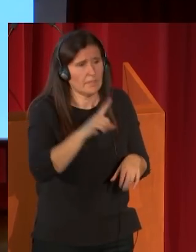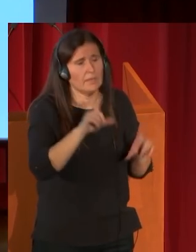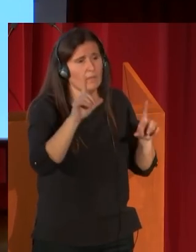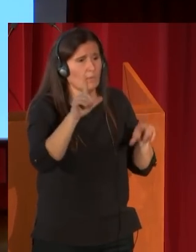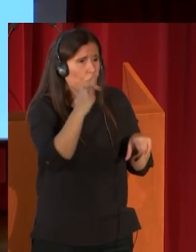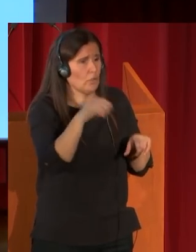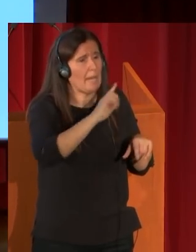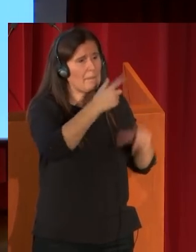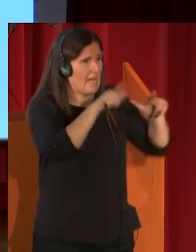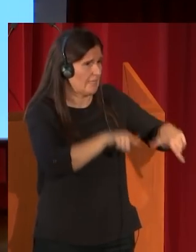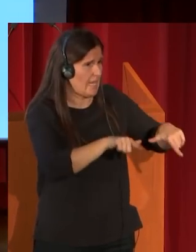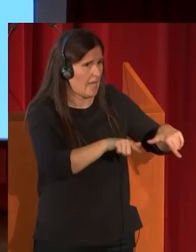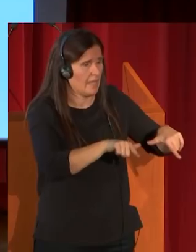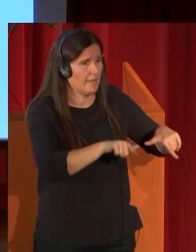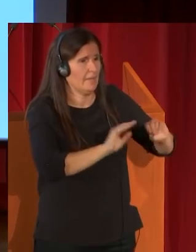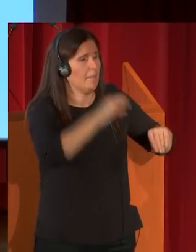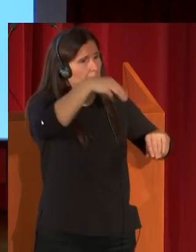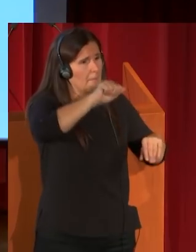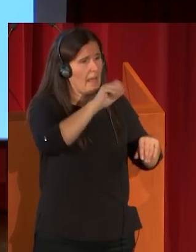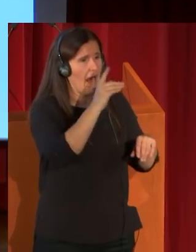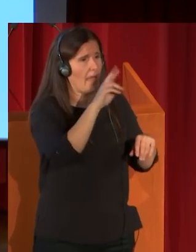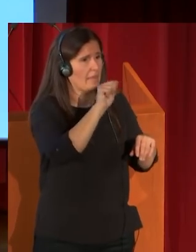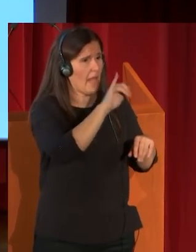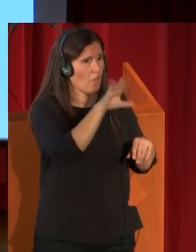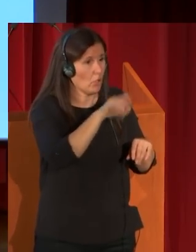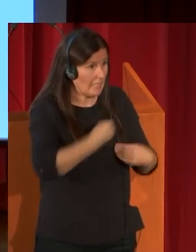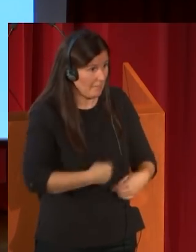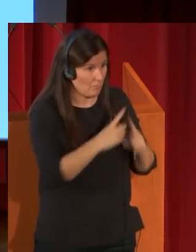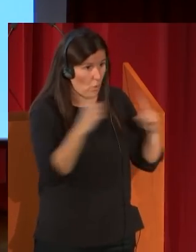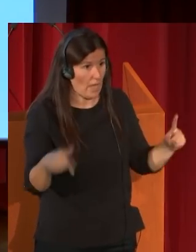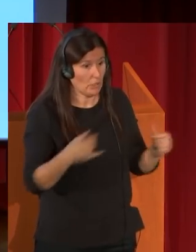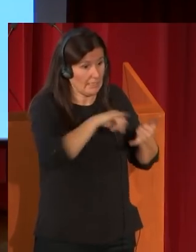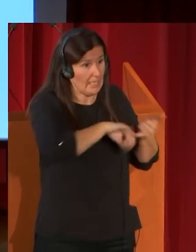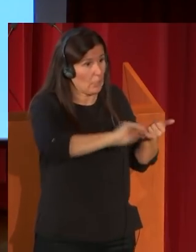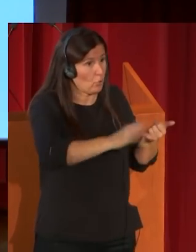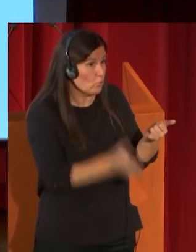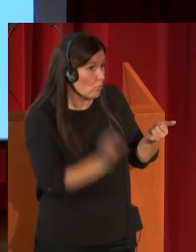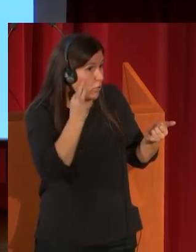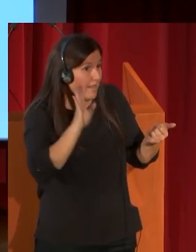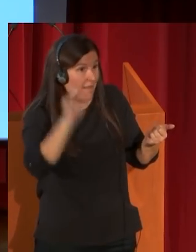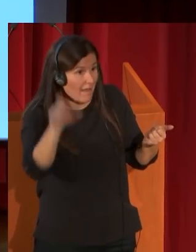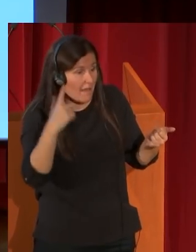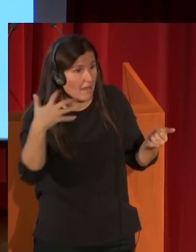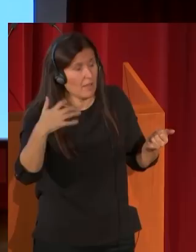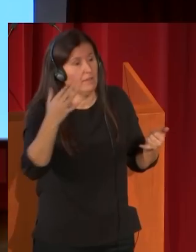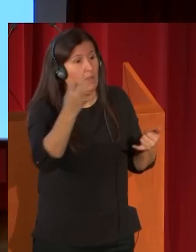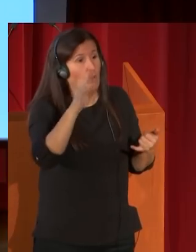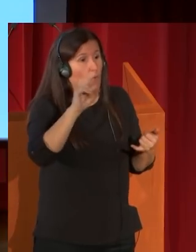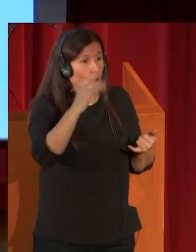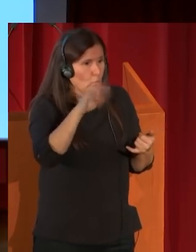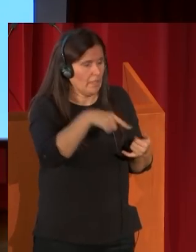la de vida Federico de Madrazo. Es curioso, este es el mismo año en que se casa con su hija, Mariano Fortuny, pero le